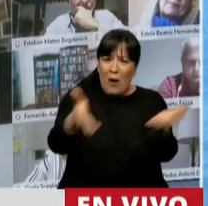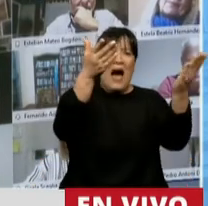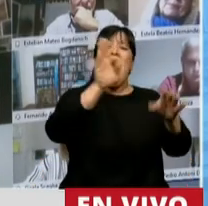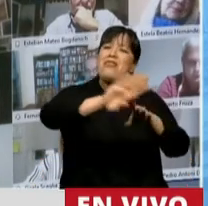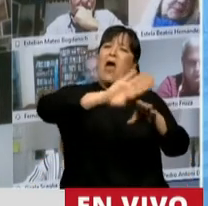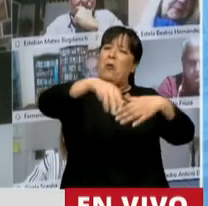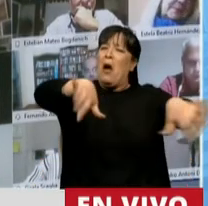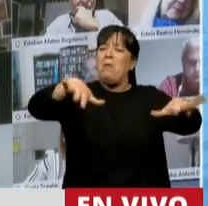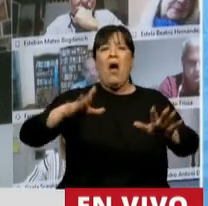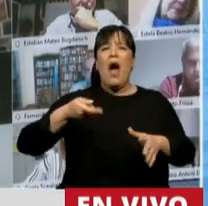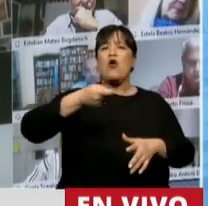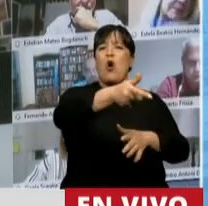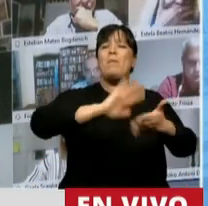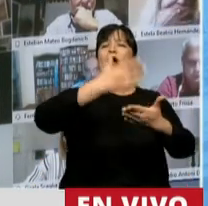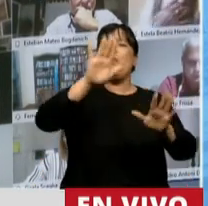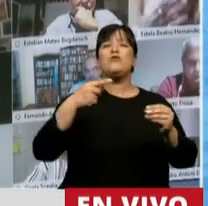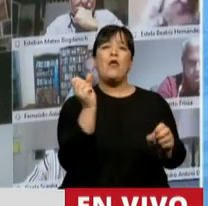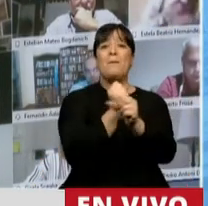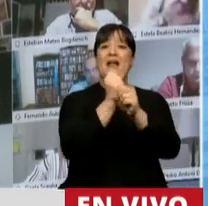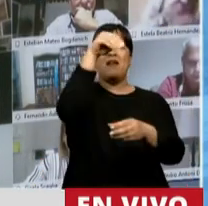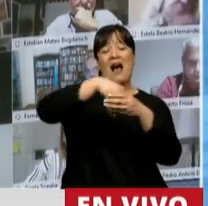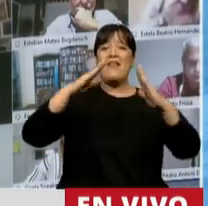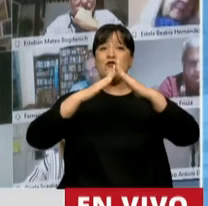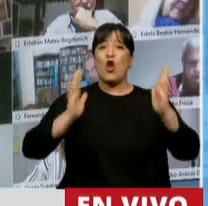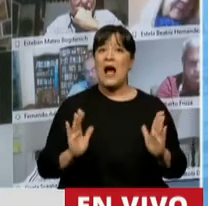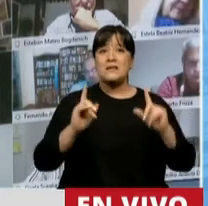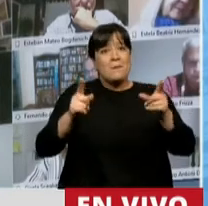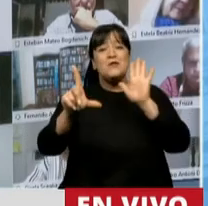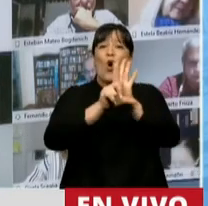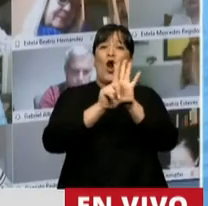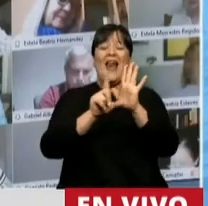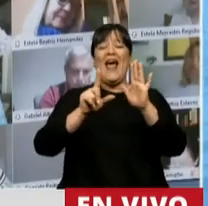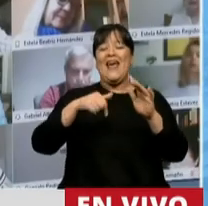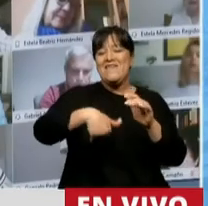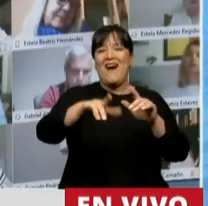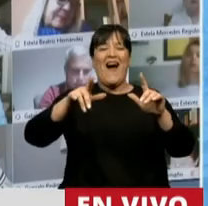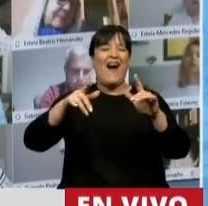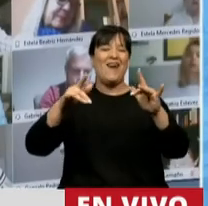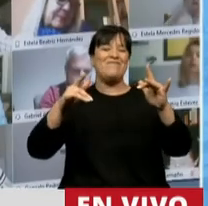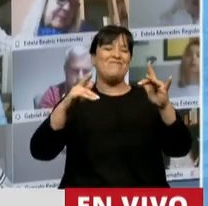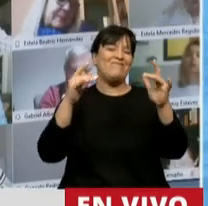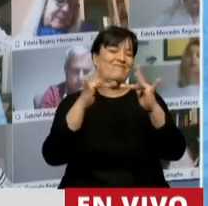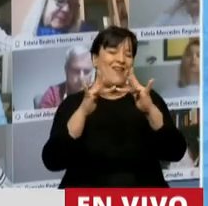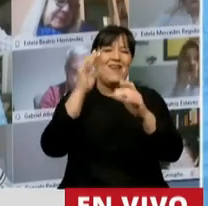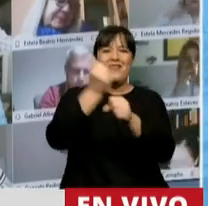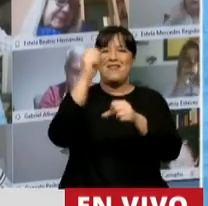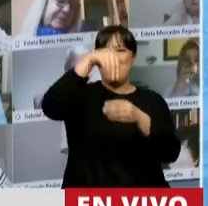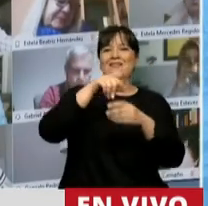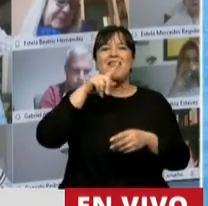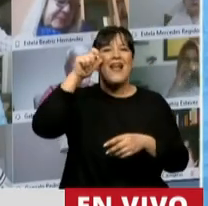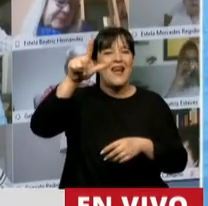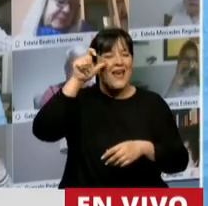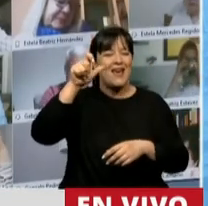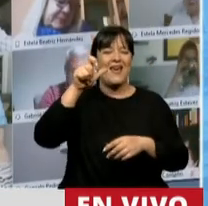endeudense para hacer su trabajo en su casa, como la ley de teletrabajo que sancionamos hace muy poco. En la ley de teletrabajo que